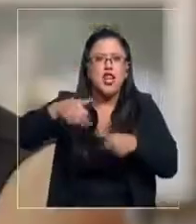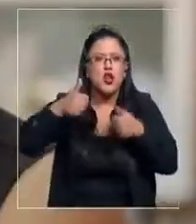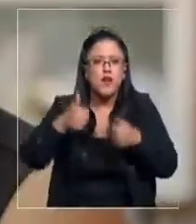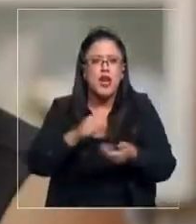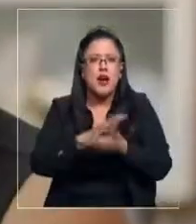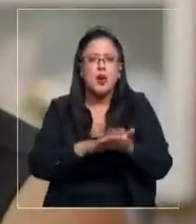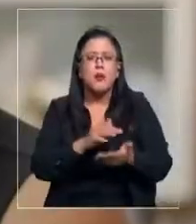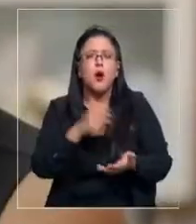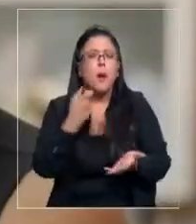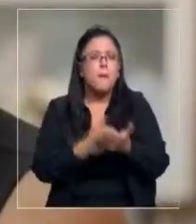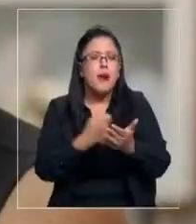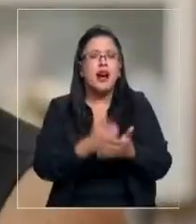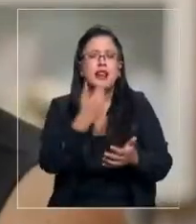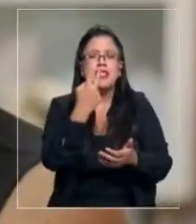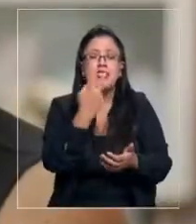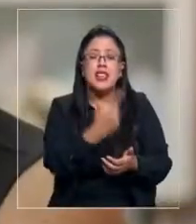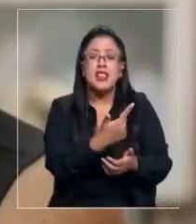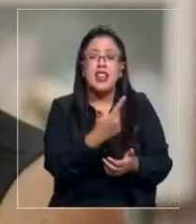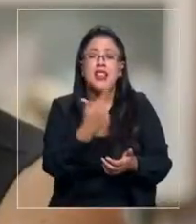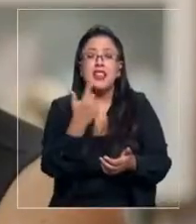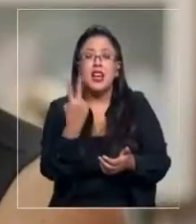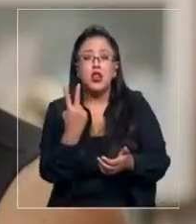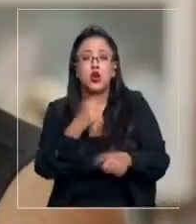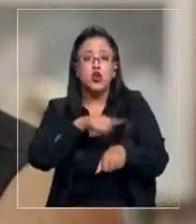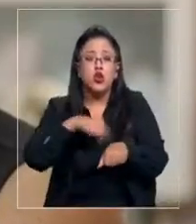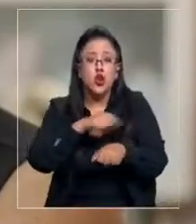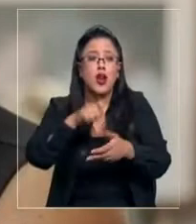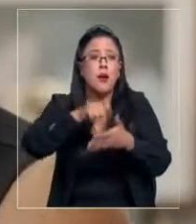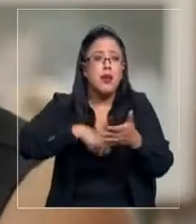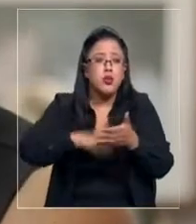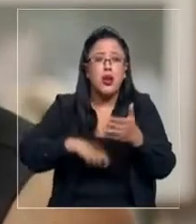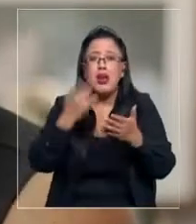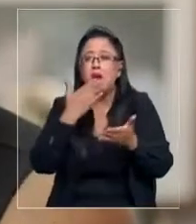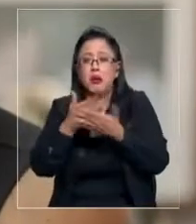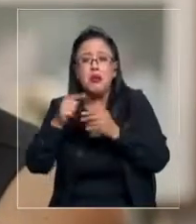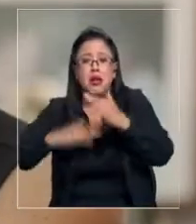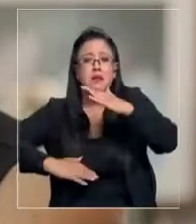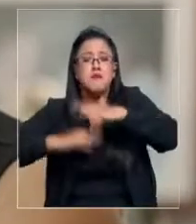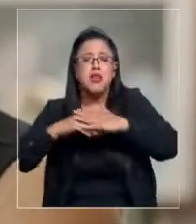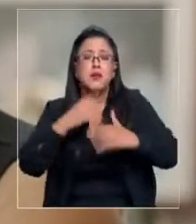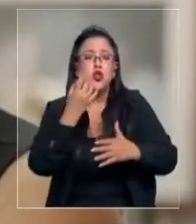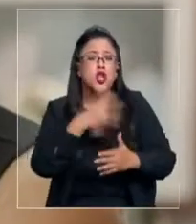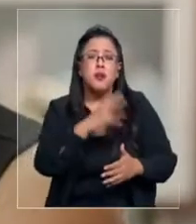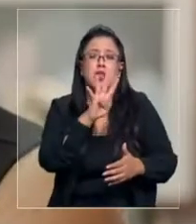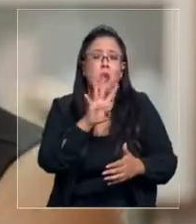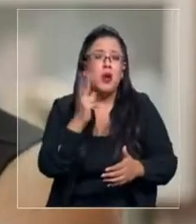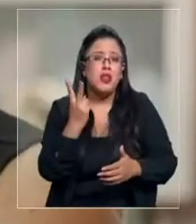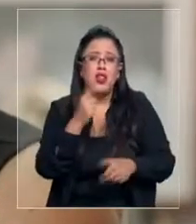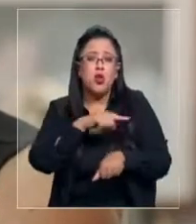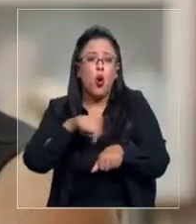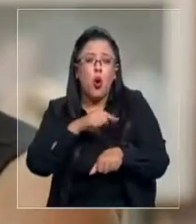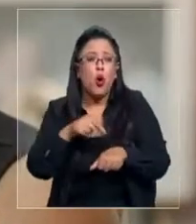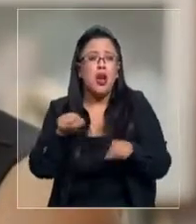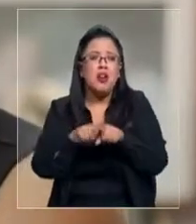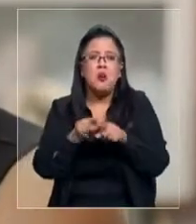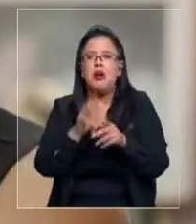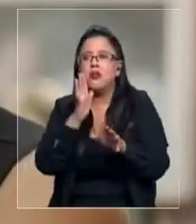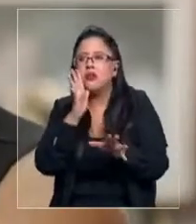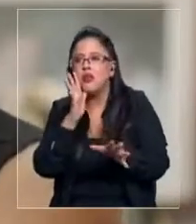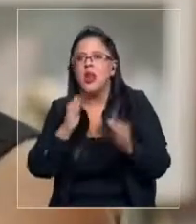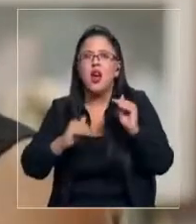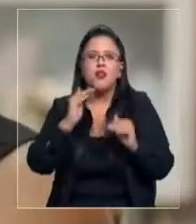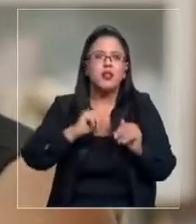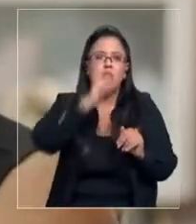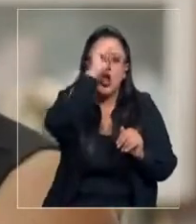horas mensuales, cuando el máximo que pueden pagar son 42, hace que los trabajadores trabajen el domingo, no sé, de